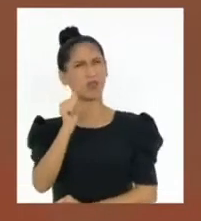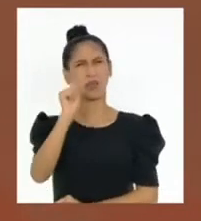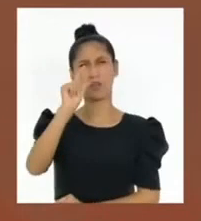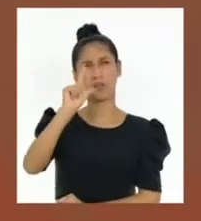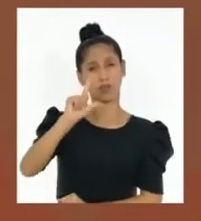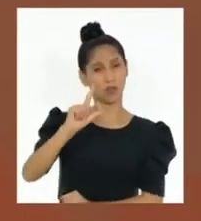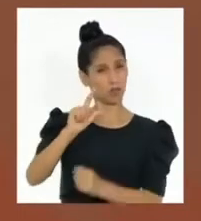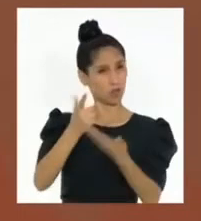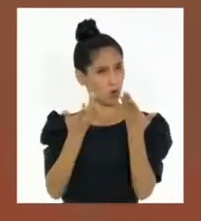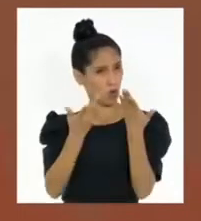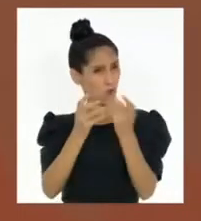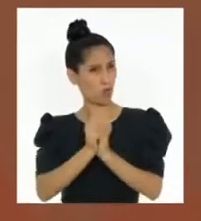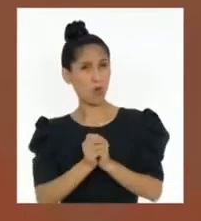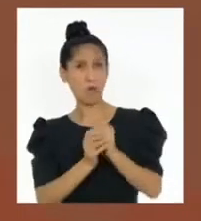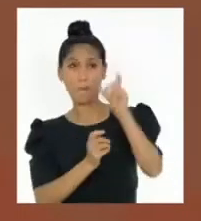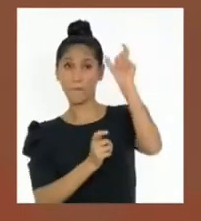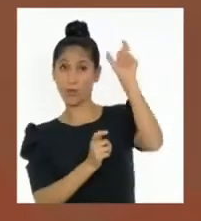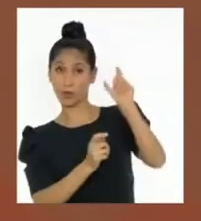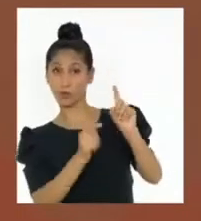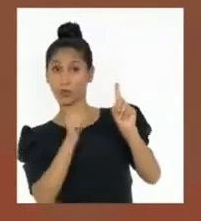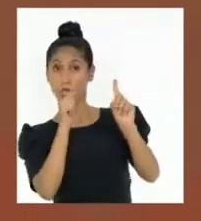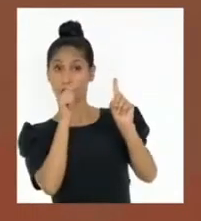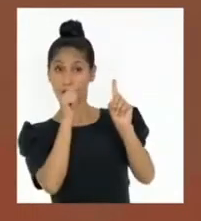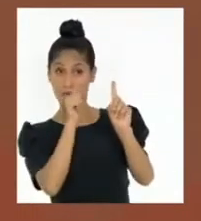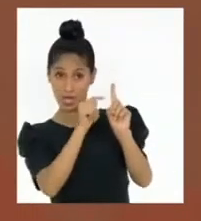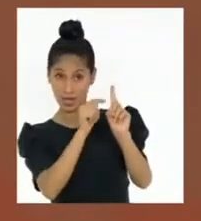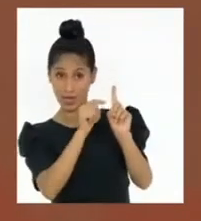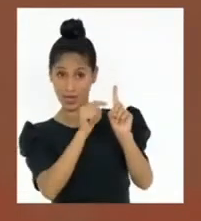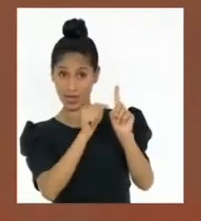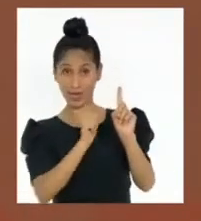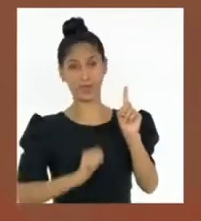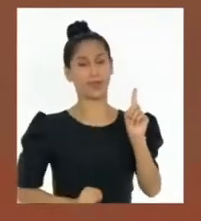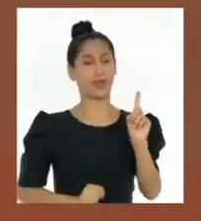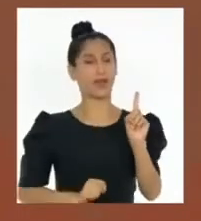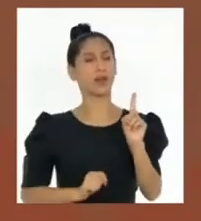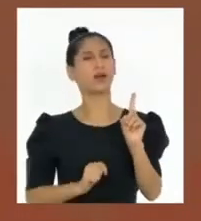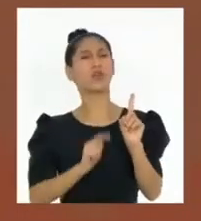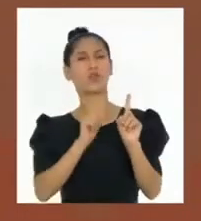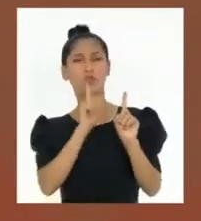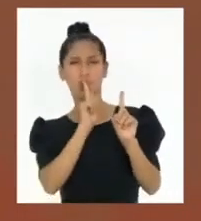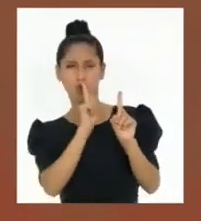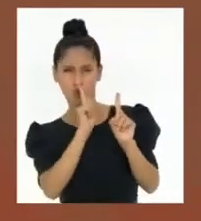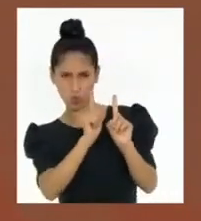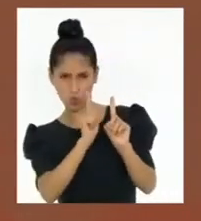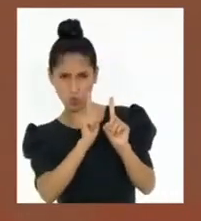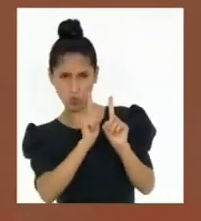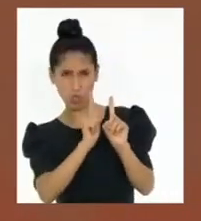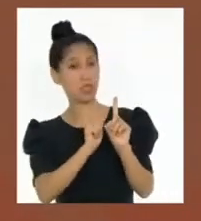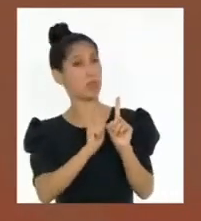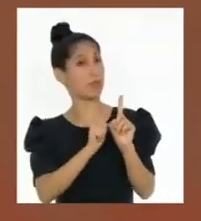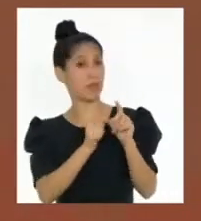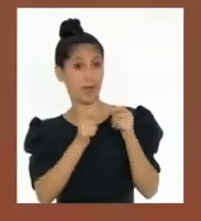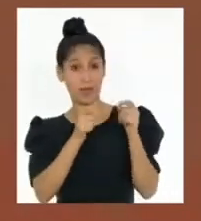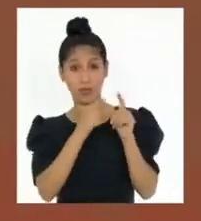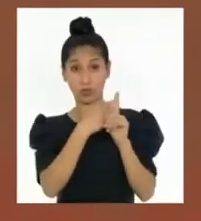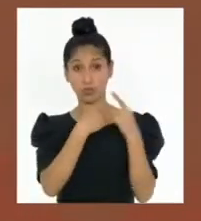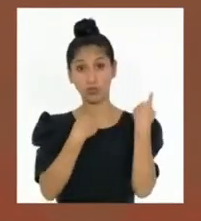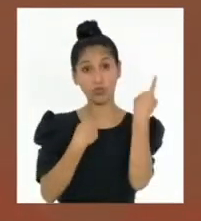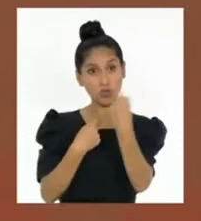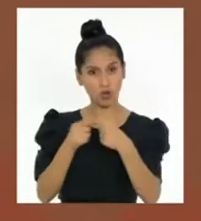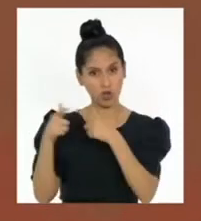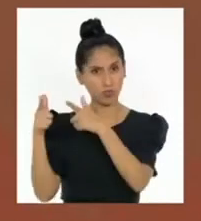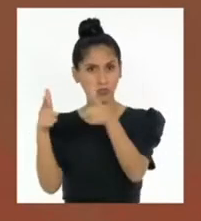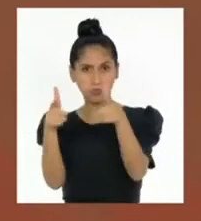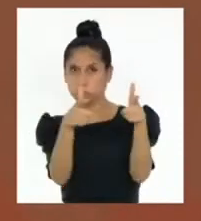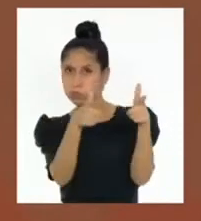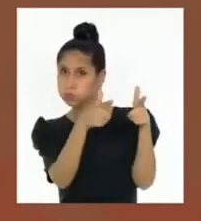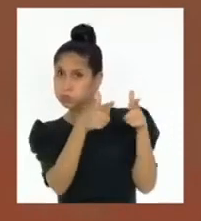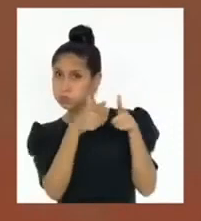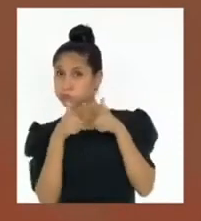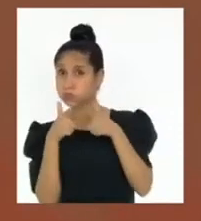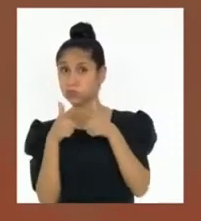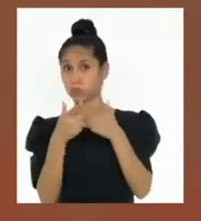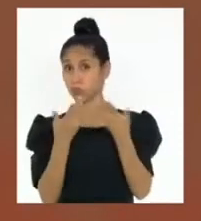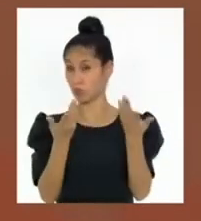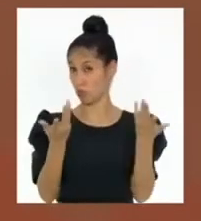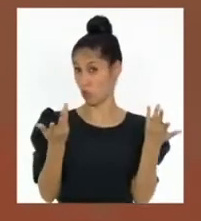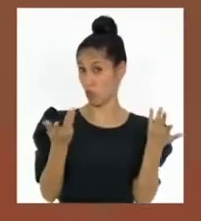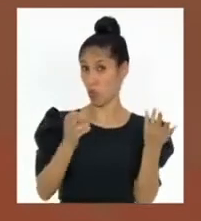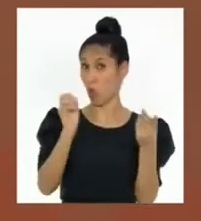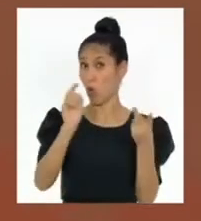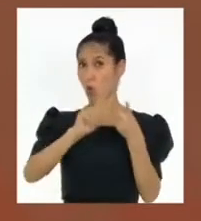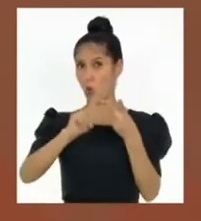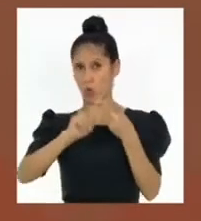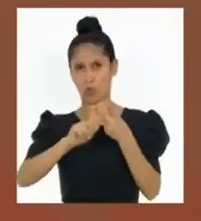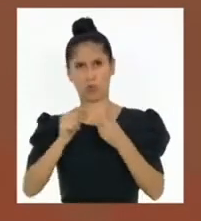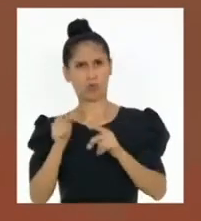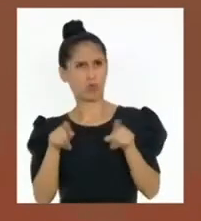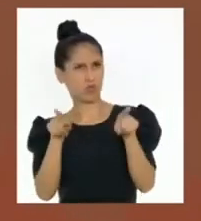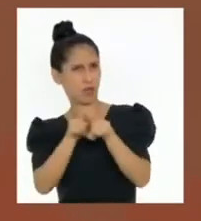una sola persona no se quede gobernando más allá de los límites legales y establecidos. Que no se instale un régimen autoritario o una dictadura.